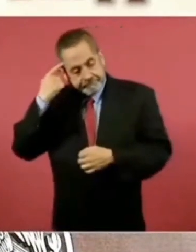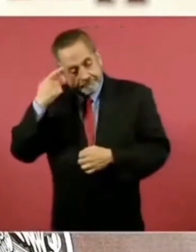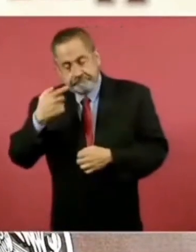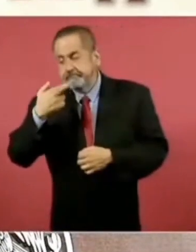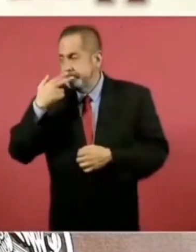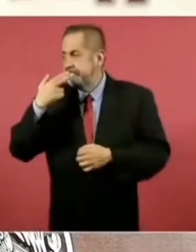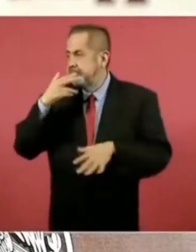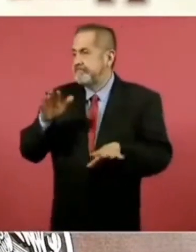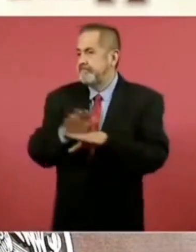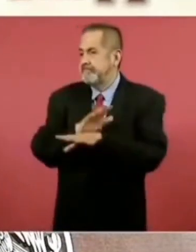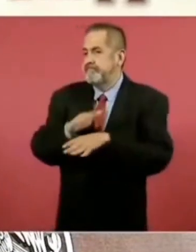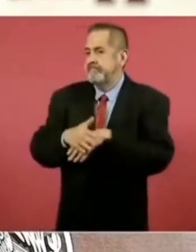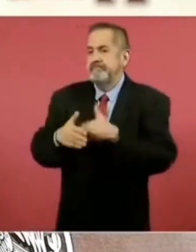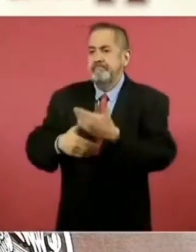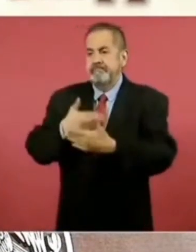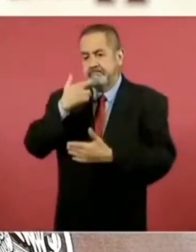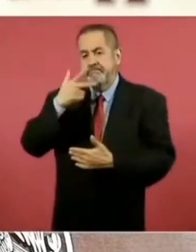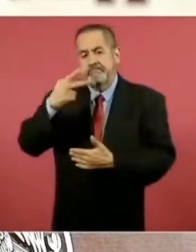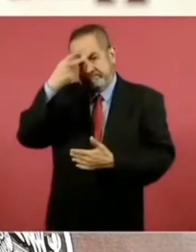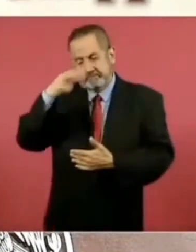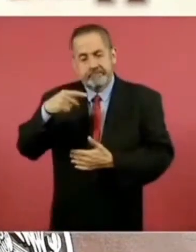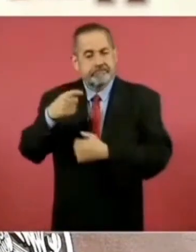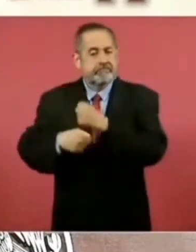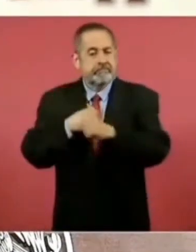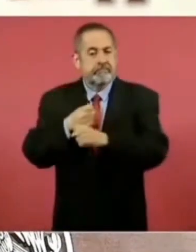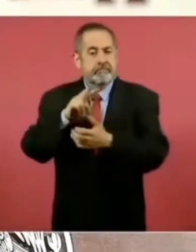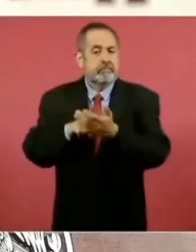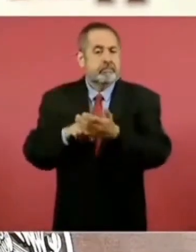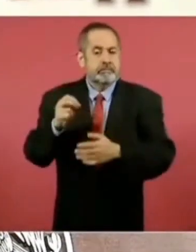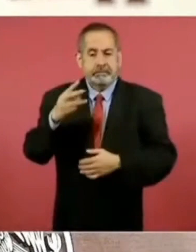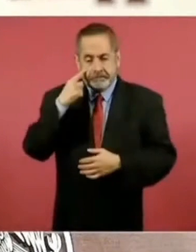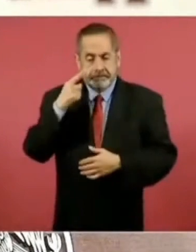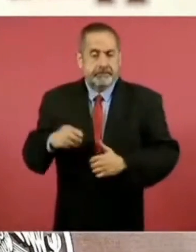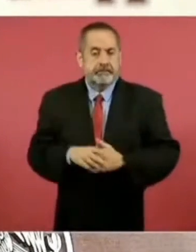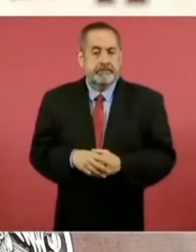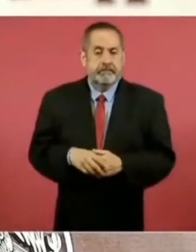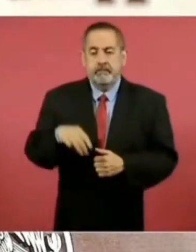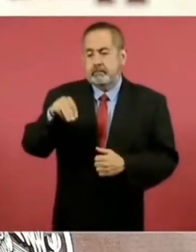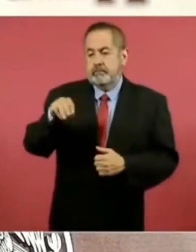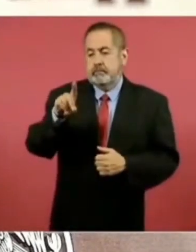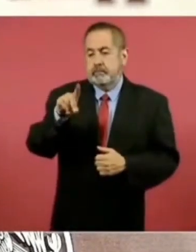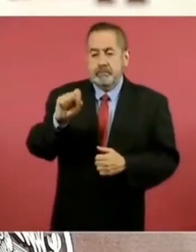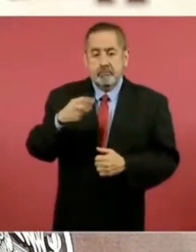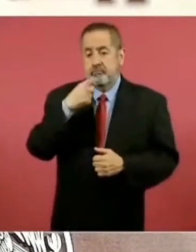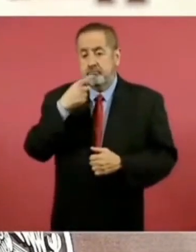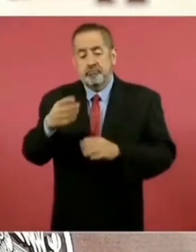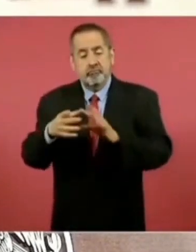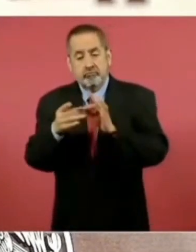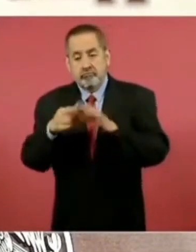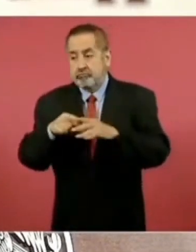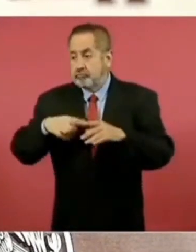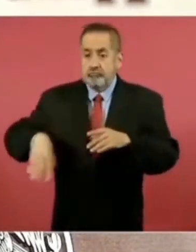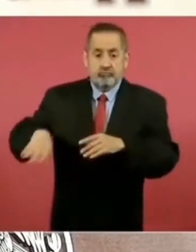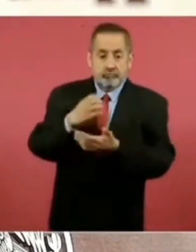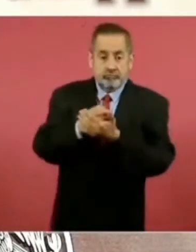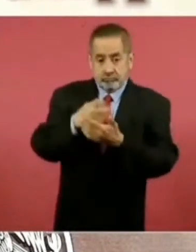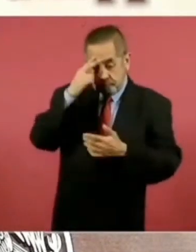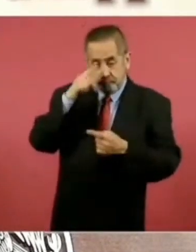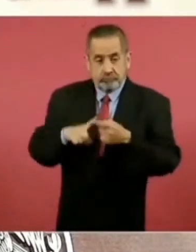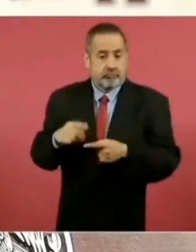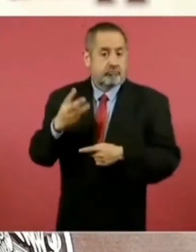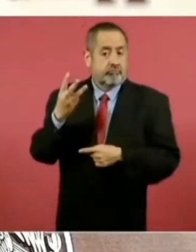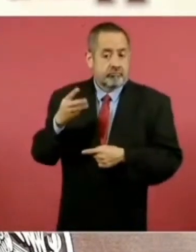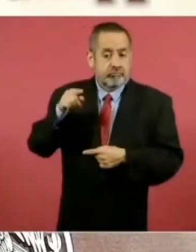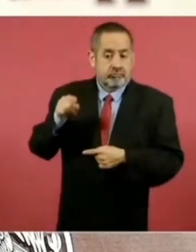crecimiento económico para México en 2023. Veamos, Moody's mejoró su proyección de que la economía crecerá de